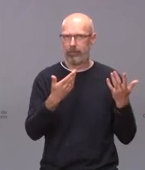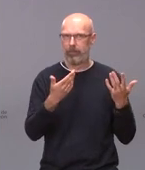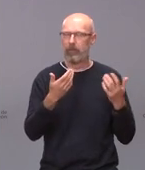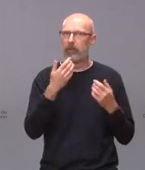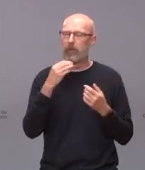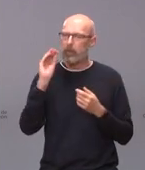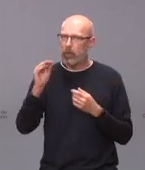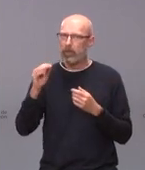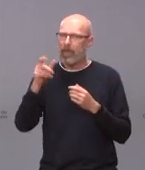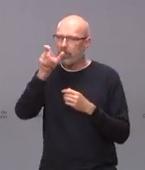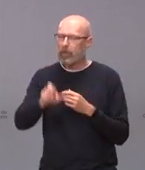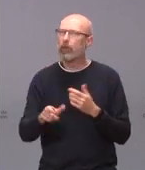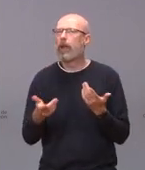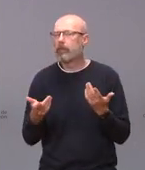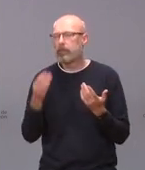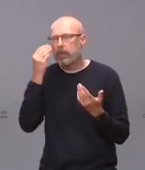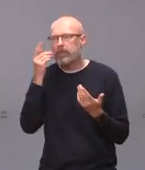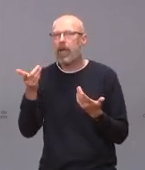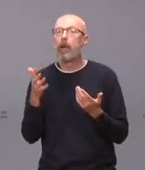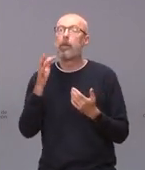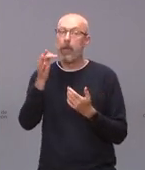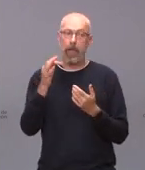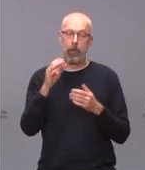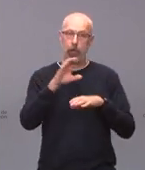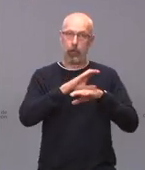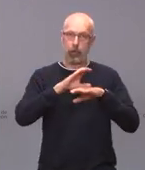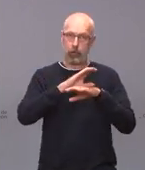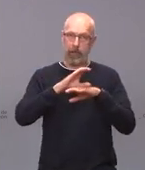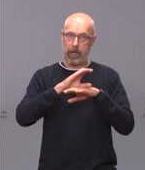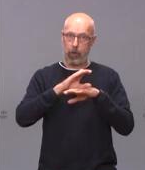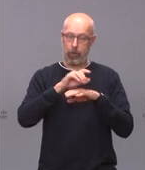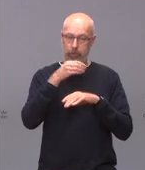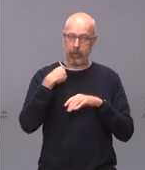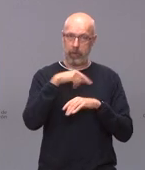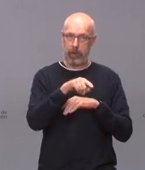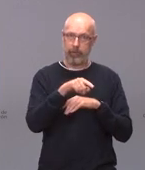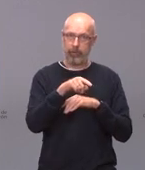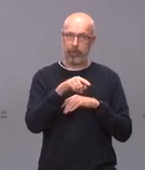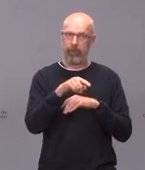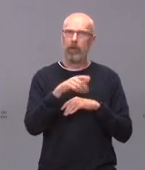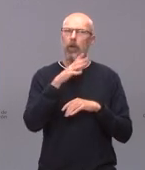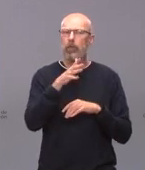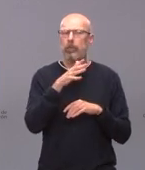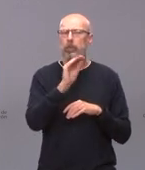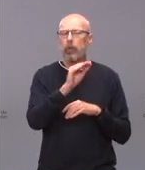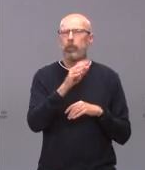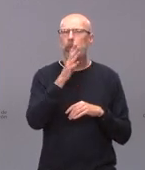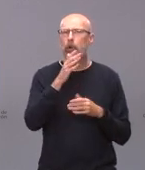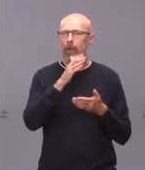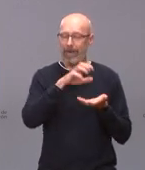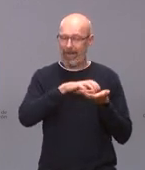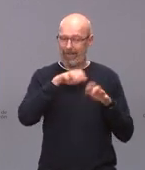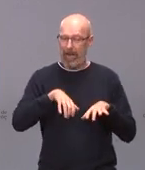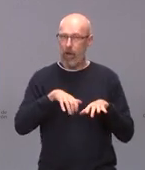y al consejero de transparencia le quería preguntar por qué Castilla y León es de las pocas comunidades que